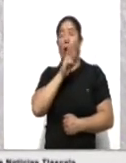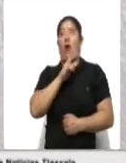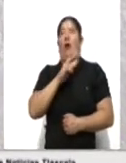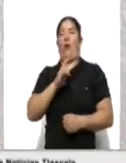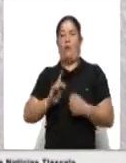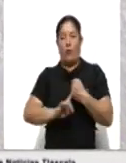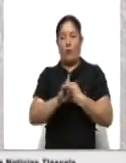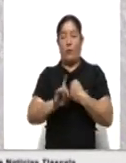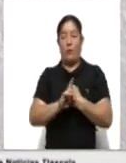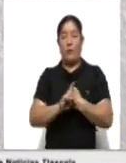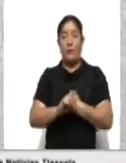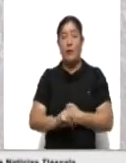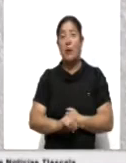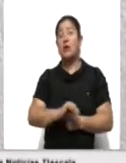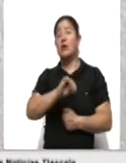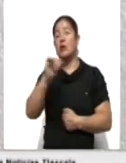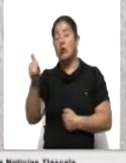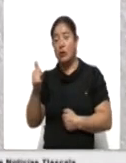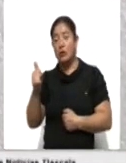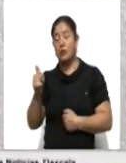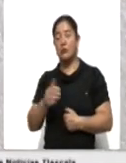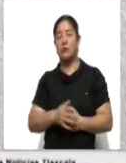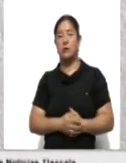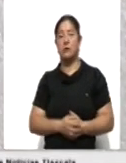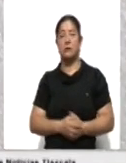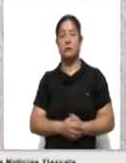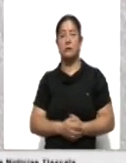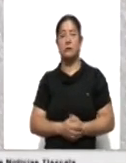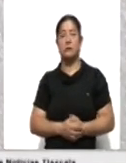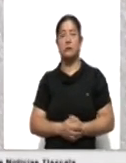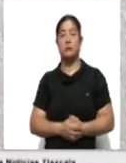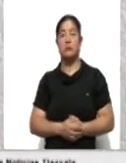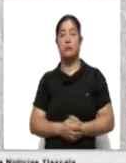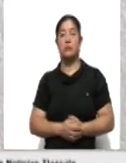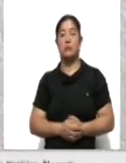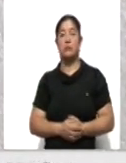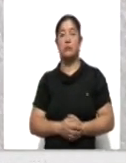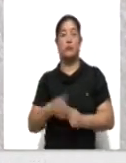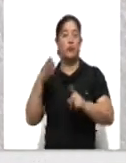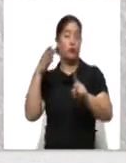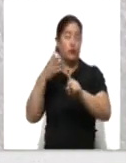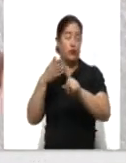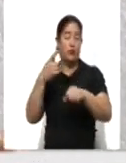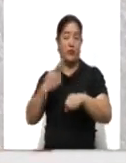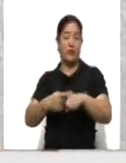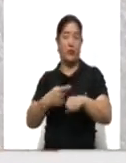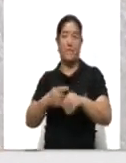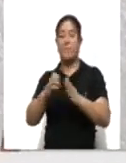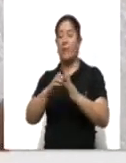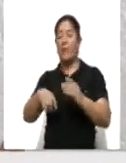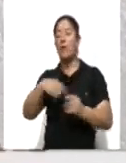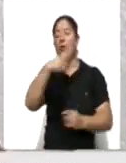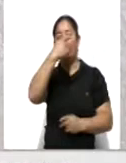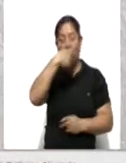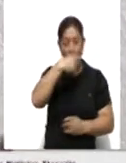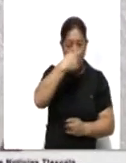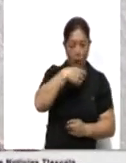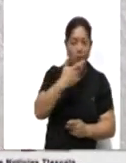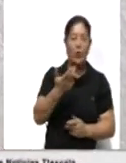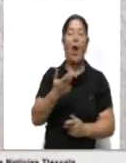más cualquier otro síntoma, son 10, vamos a decirle propios de una enfermedad respiratoria, como escurrimiento nasal,